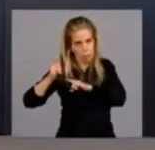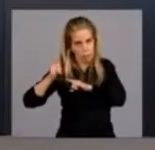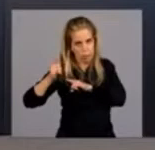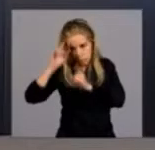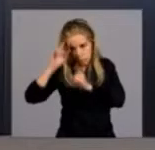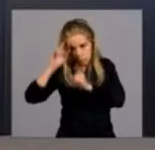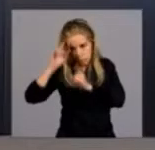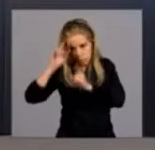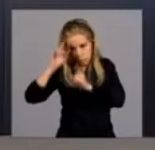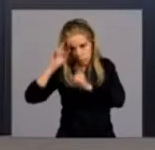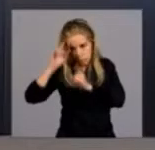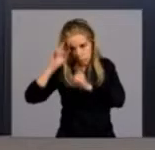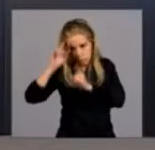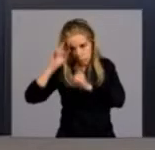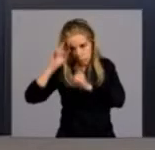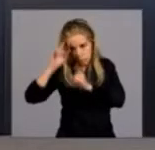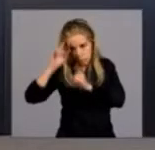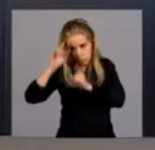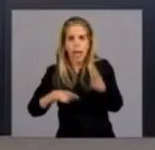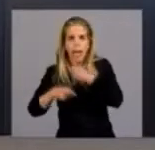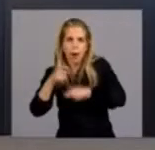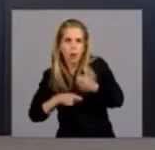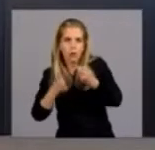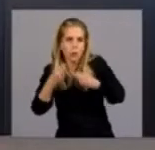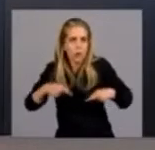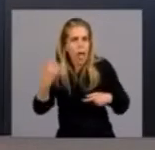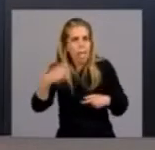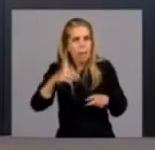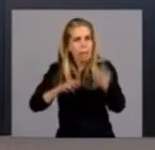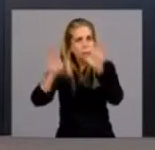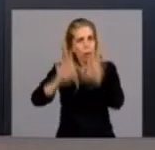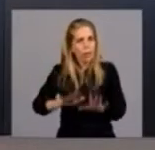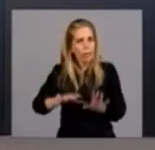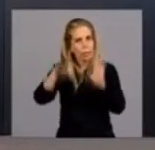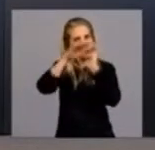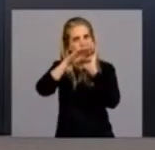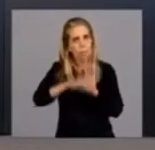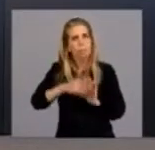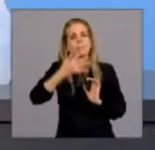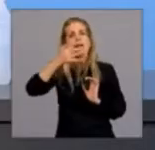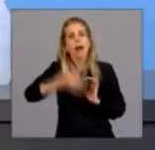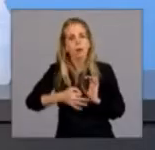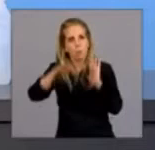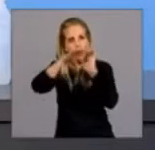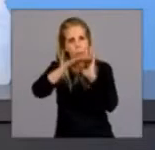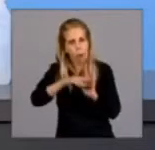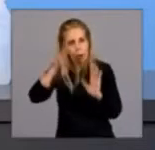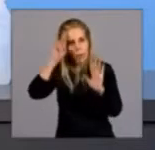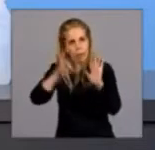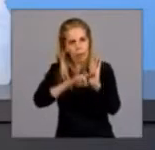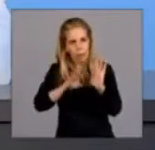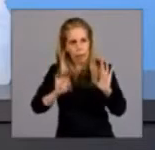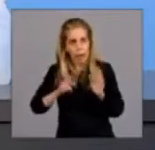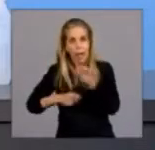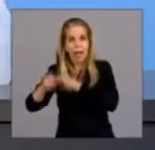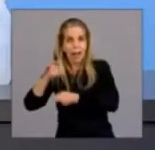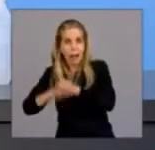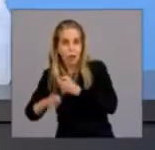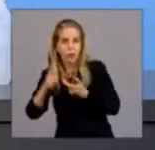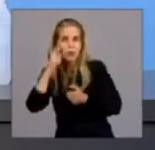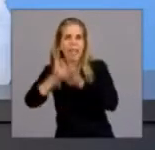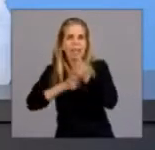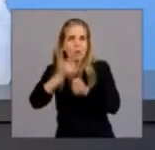Todas las actividades que reabren deben reorganizarse para cumplir esta norma. Los comercios, las